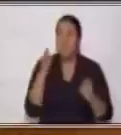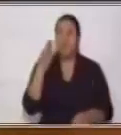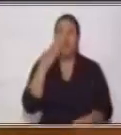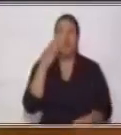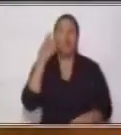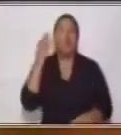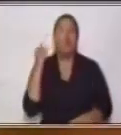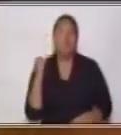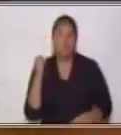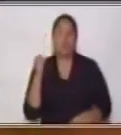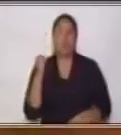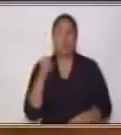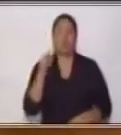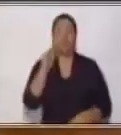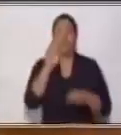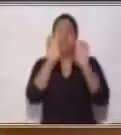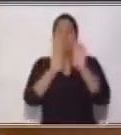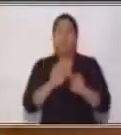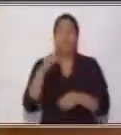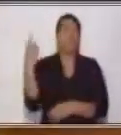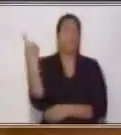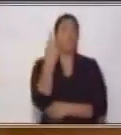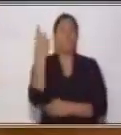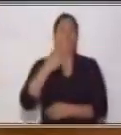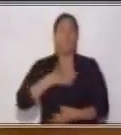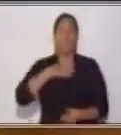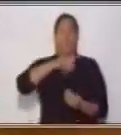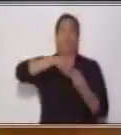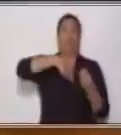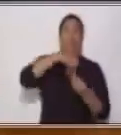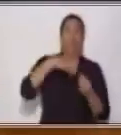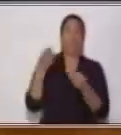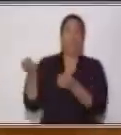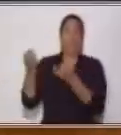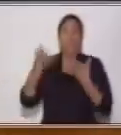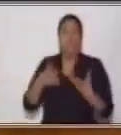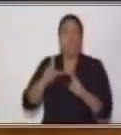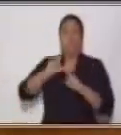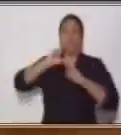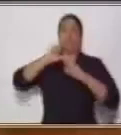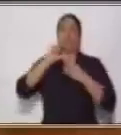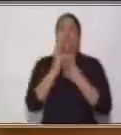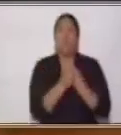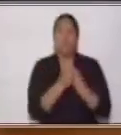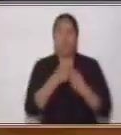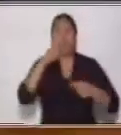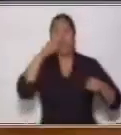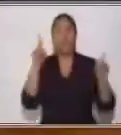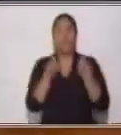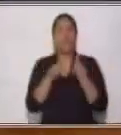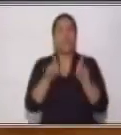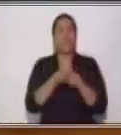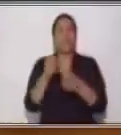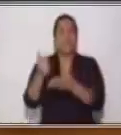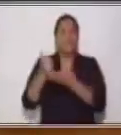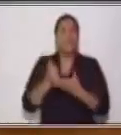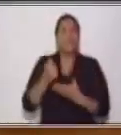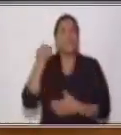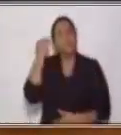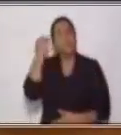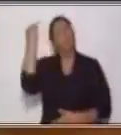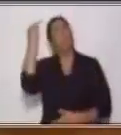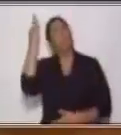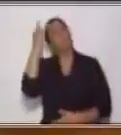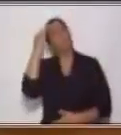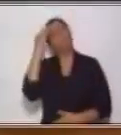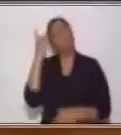personas muy importantes en nuestra familia, que nos transmiten cultura y también nos ayudan a imaginar muchas cosas hermosas. Y